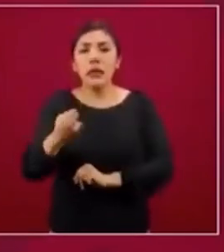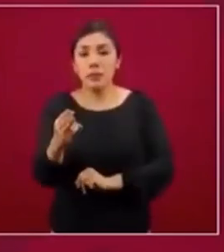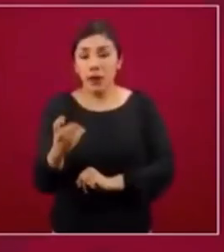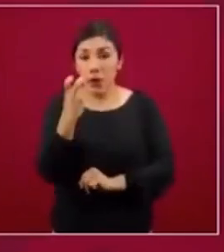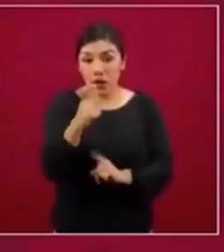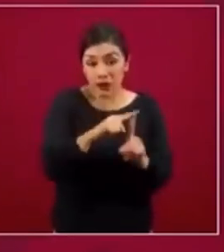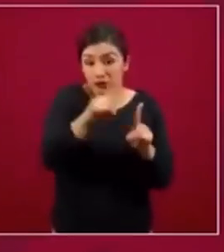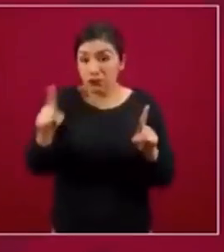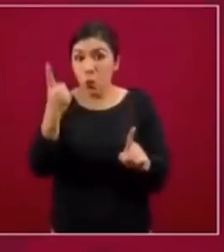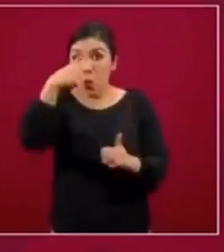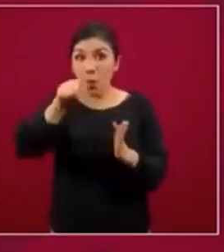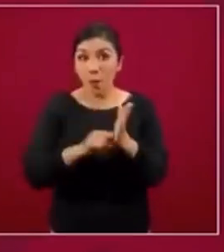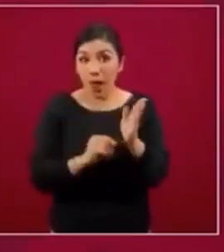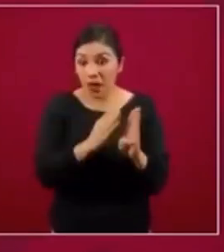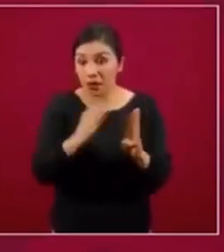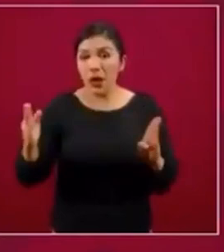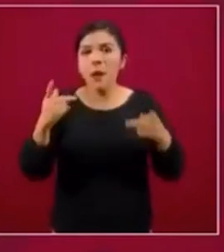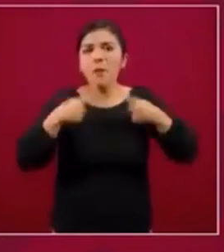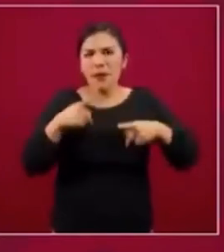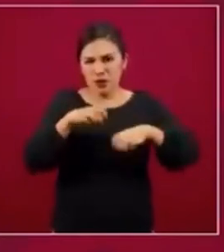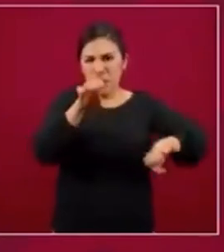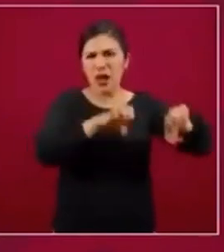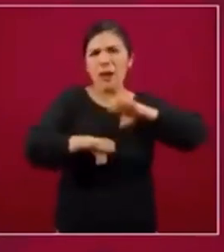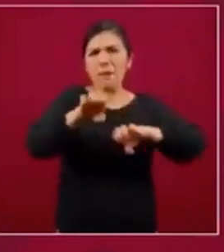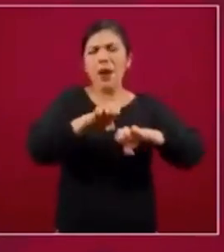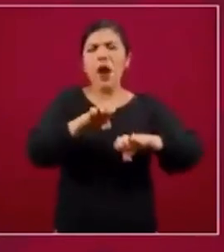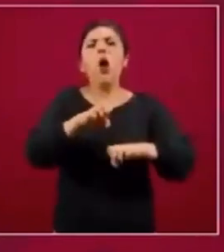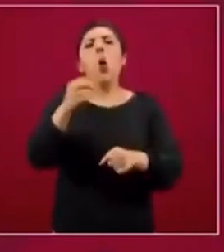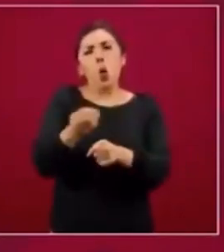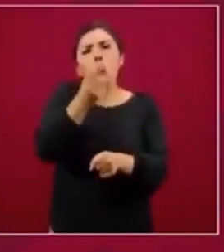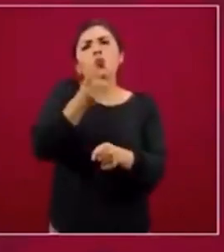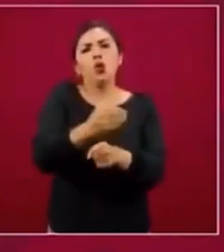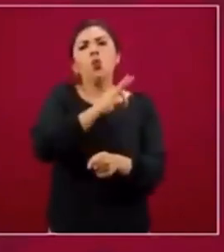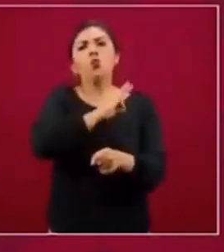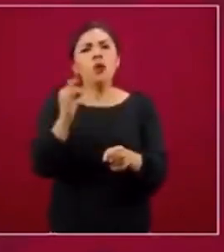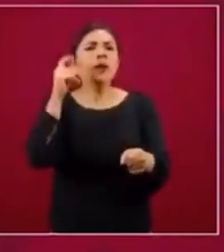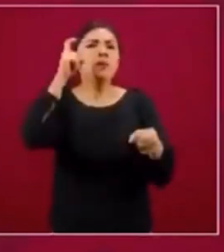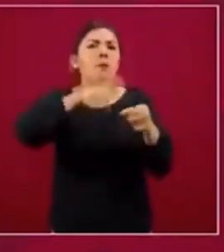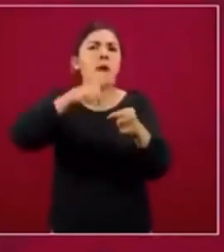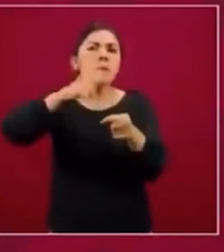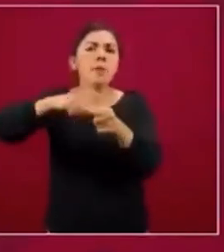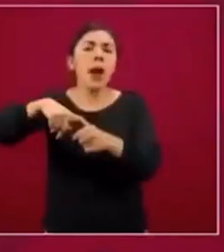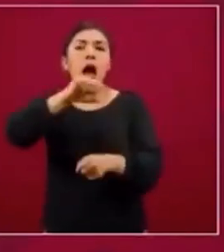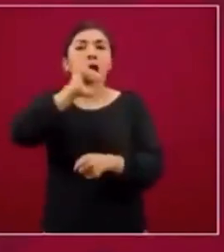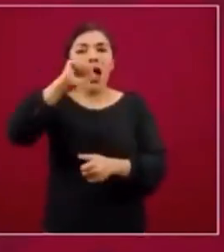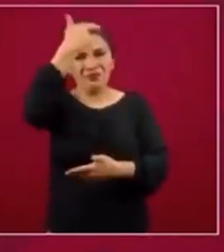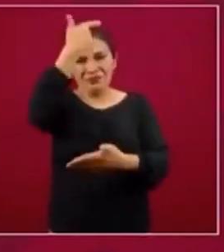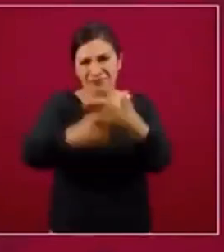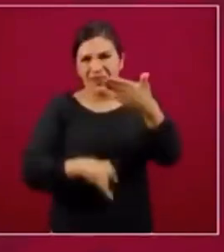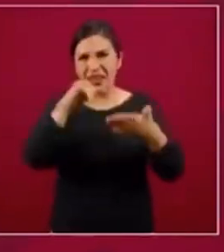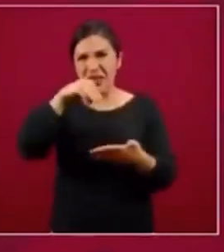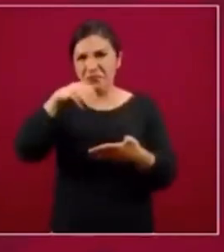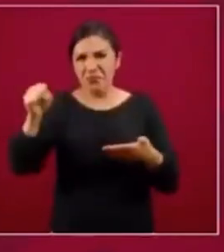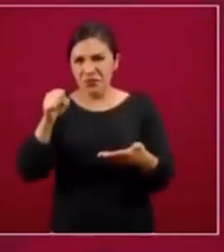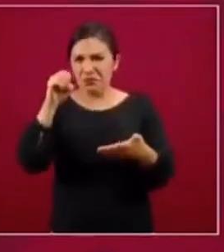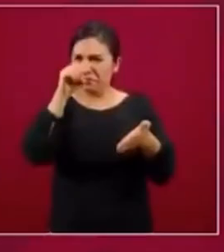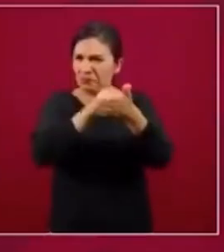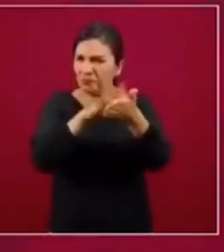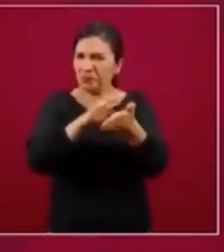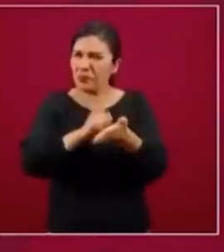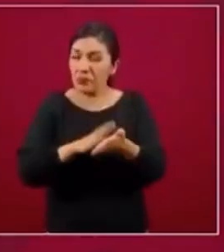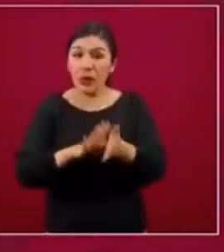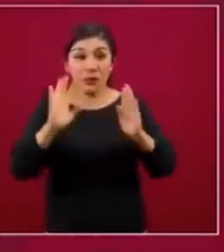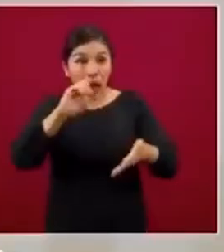periodo, en un mes, los empresarios tuvieron la oportunidad de inscribirse a la plataforma del IMSS y una vez